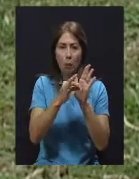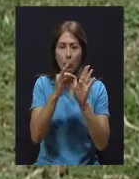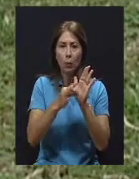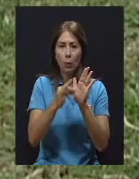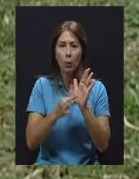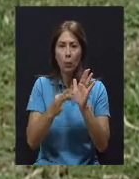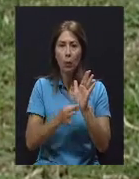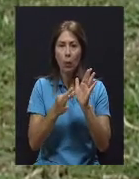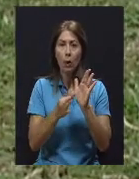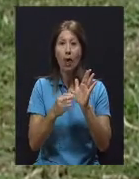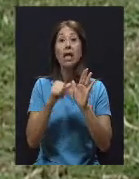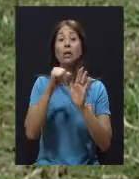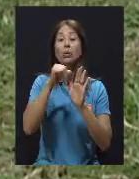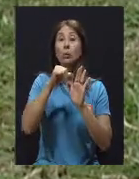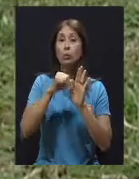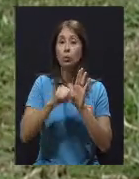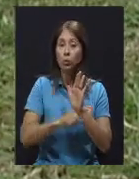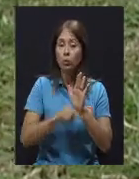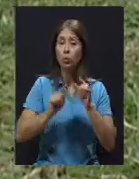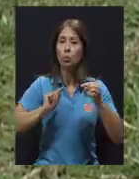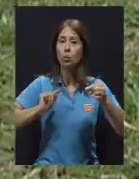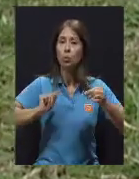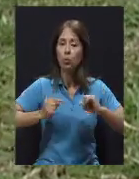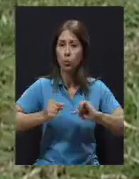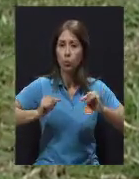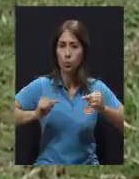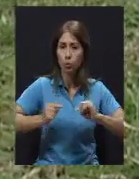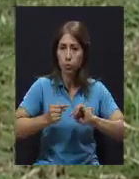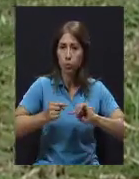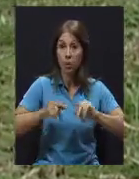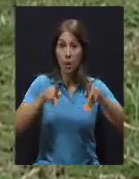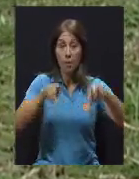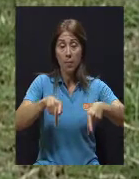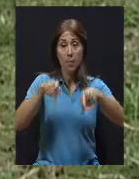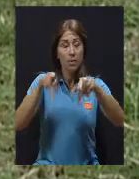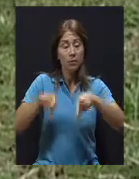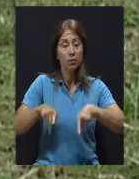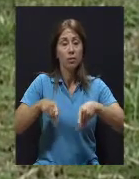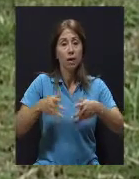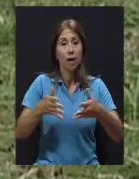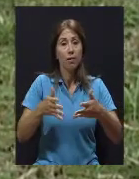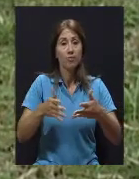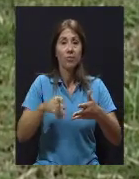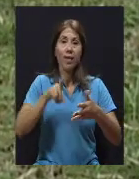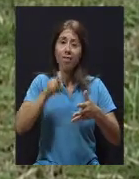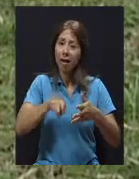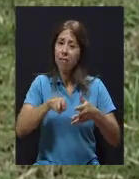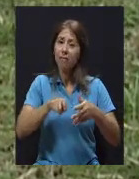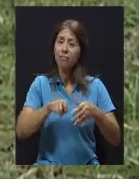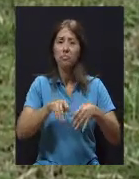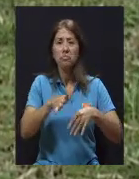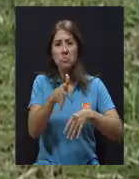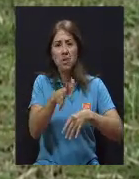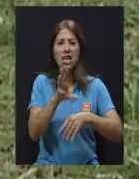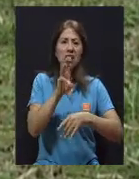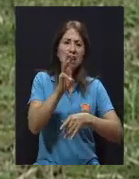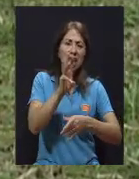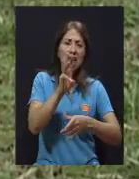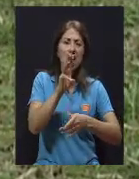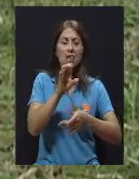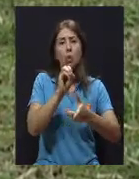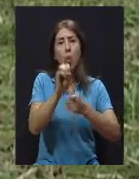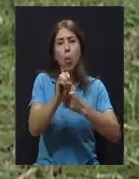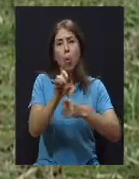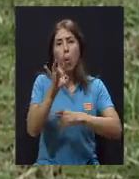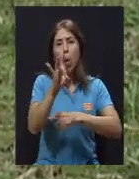dolorosa, que el paciente tiene que ser sometido a la colocación de seis a ocho horas